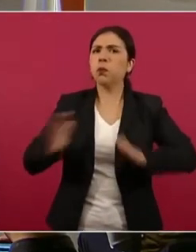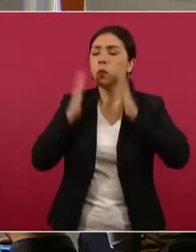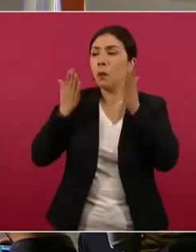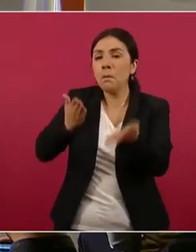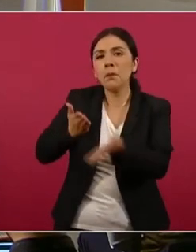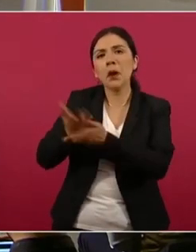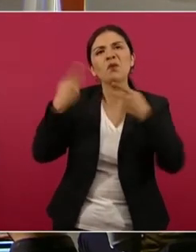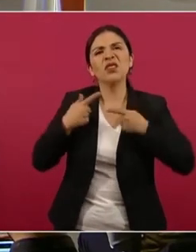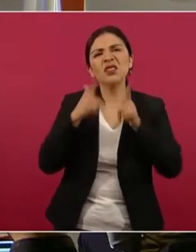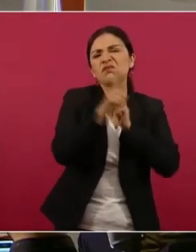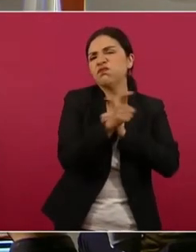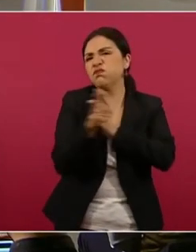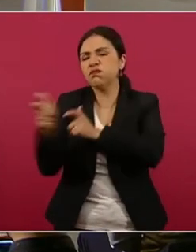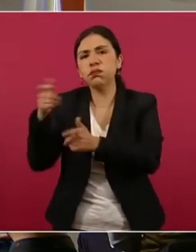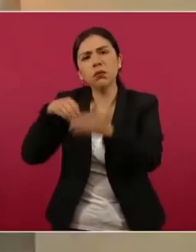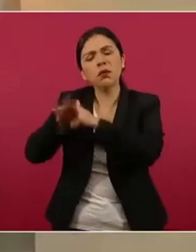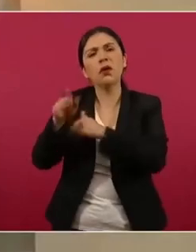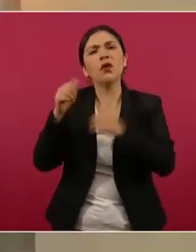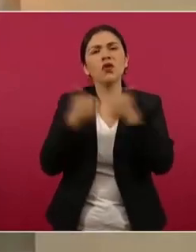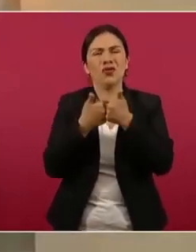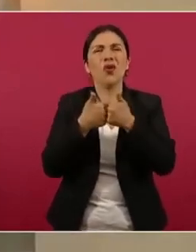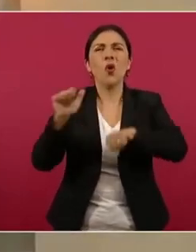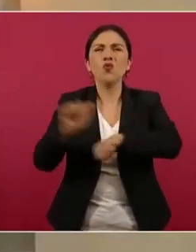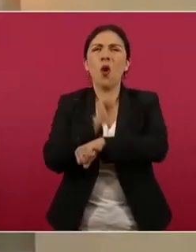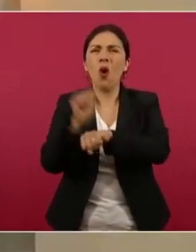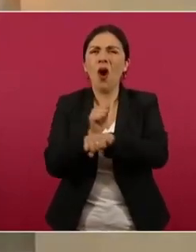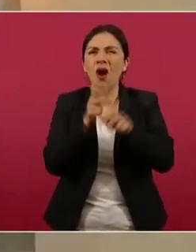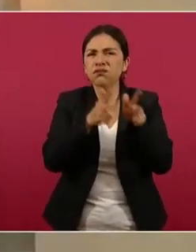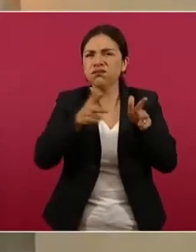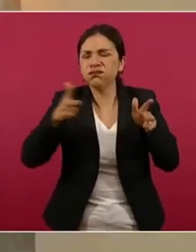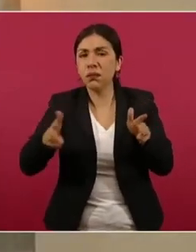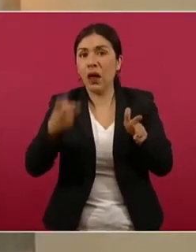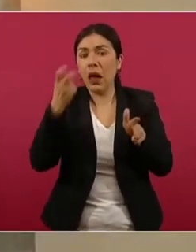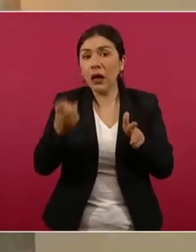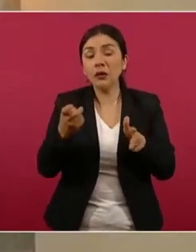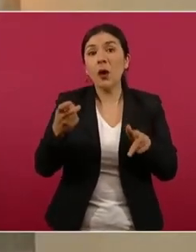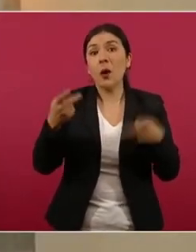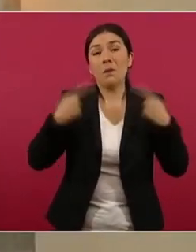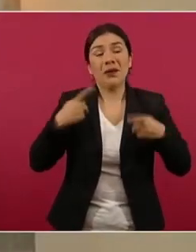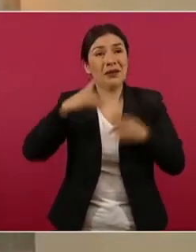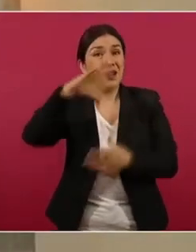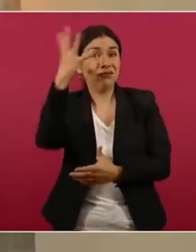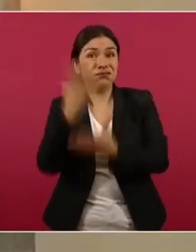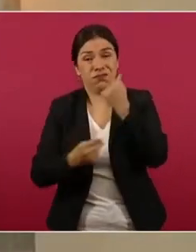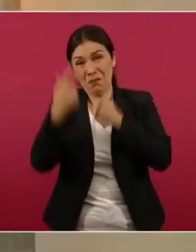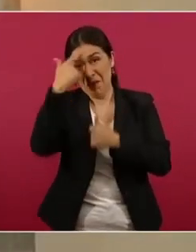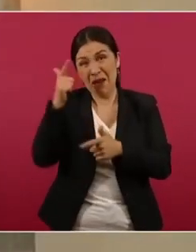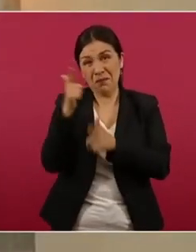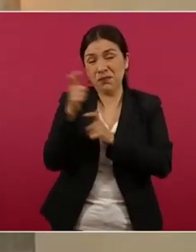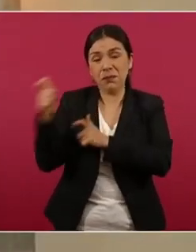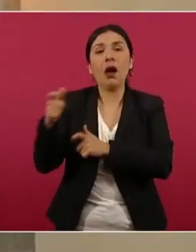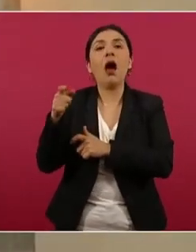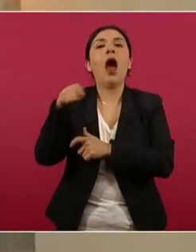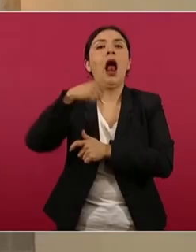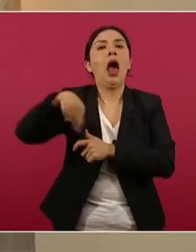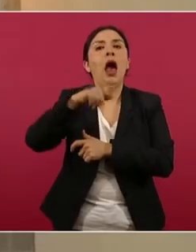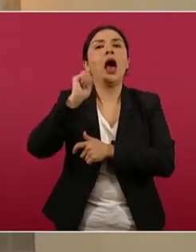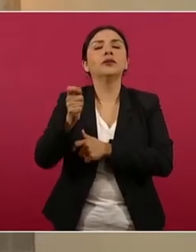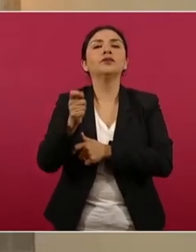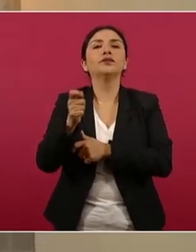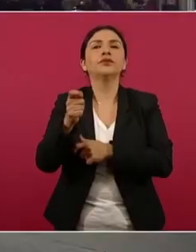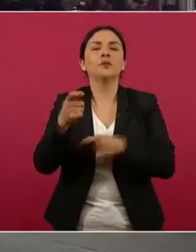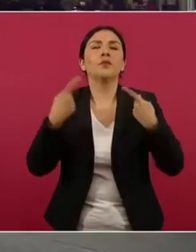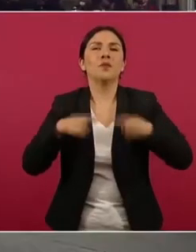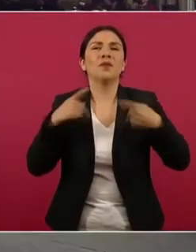en un domicilio y atrás de varios vehículos y tras repeler la agresión, los elementos de